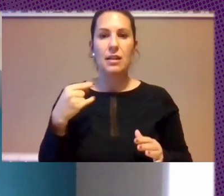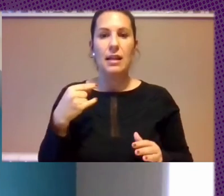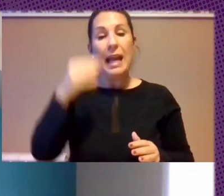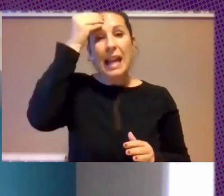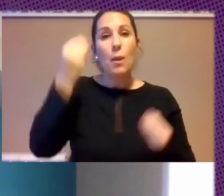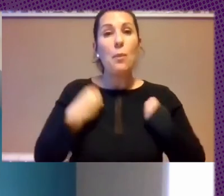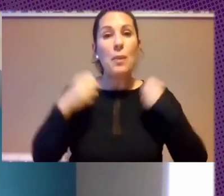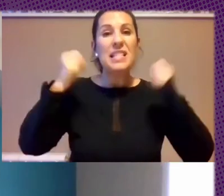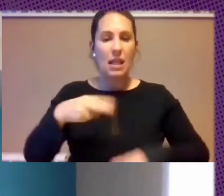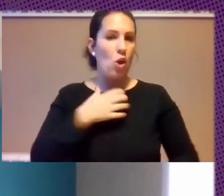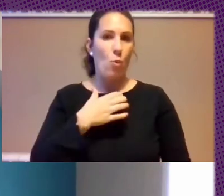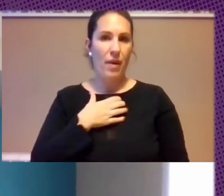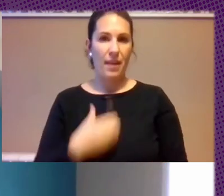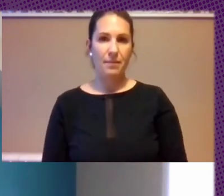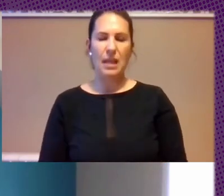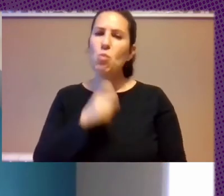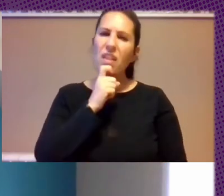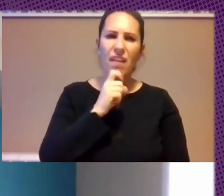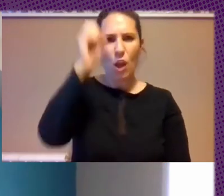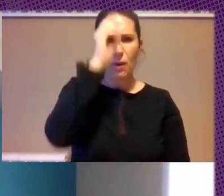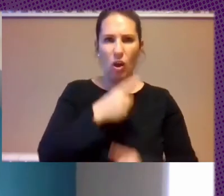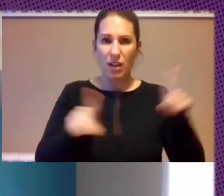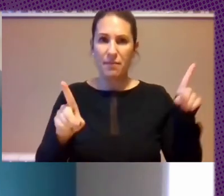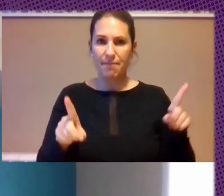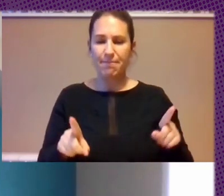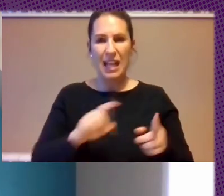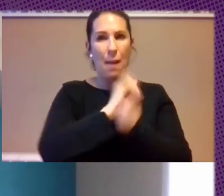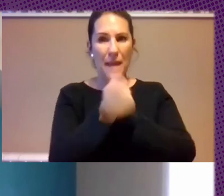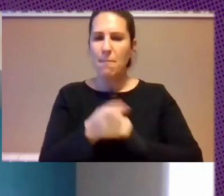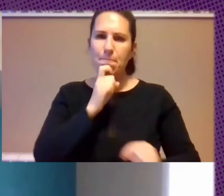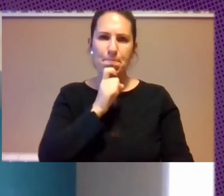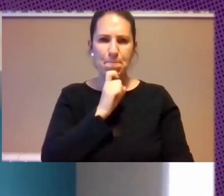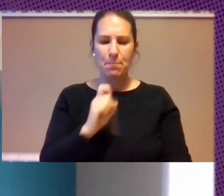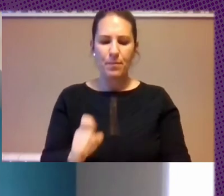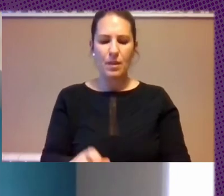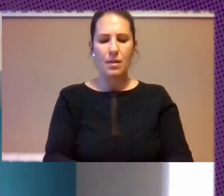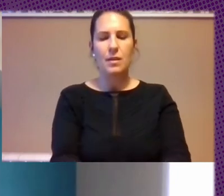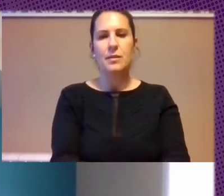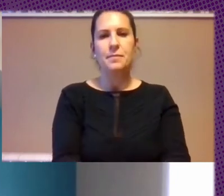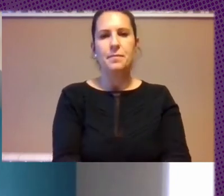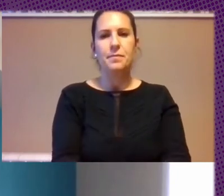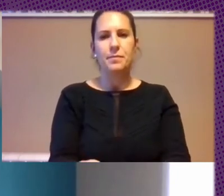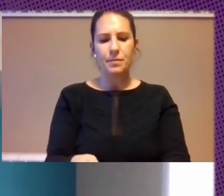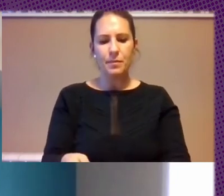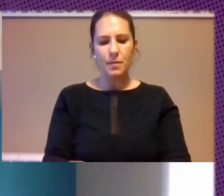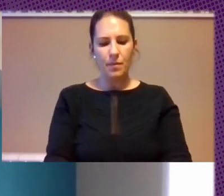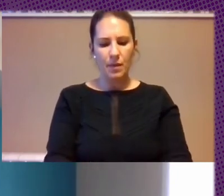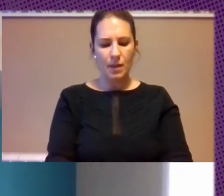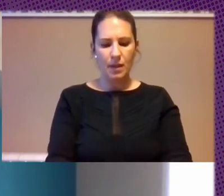Pueden Vivir Es Distinto Por Eso Y Es Algo Que